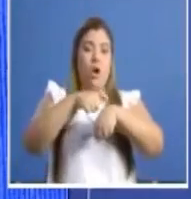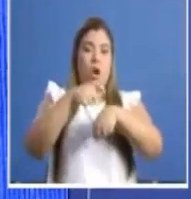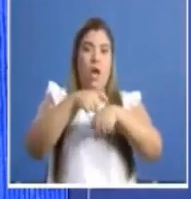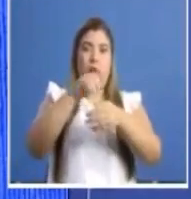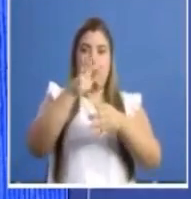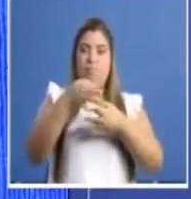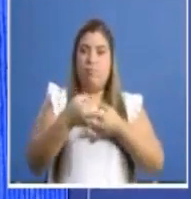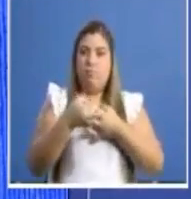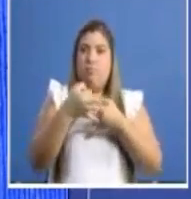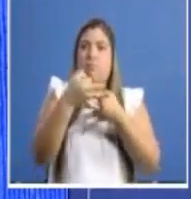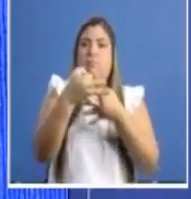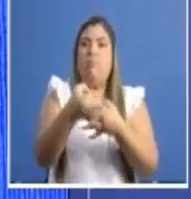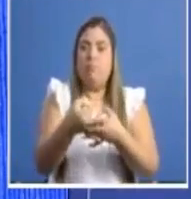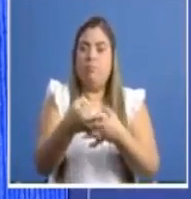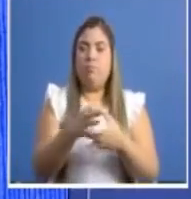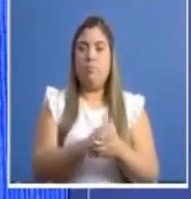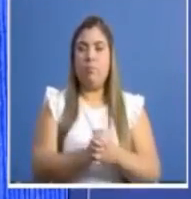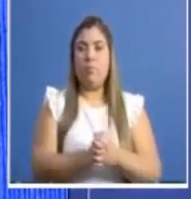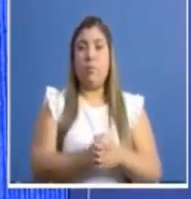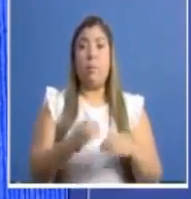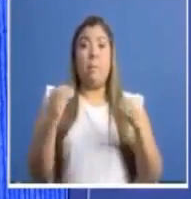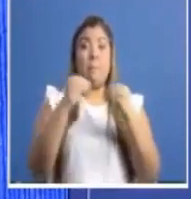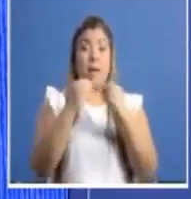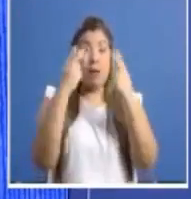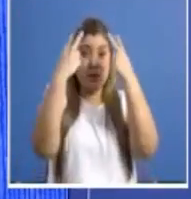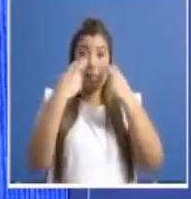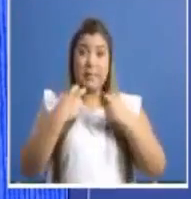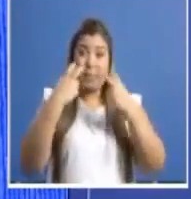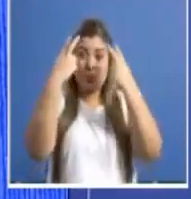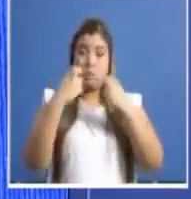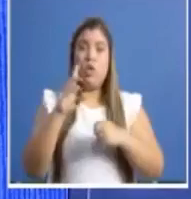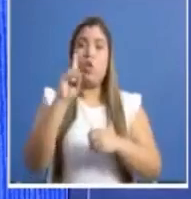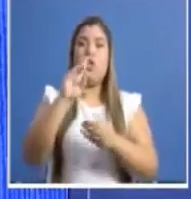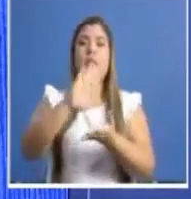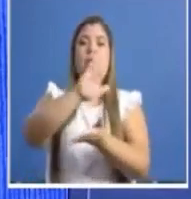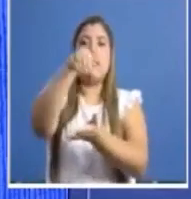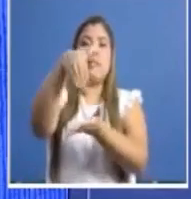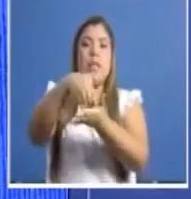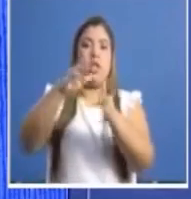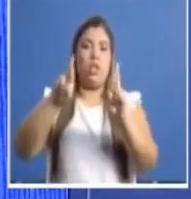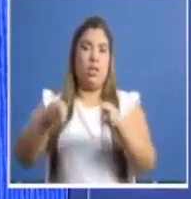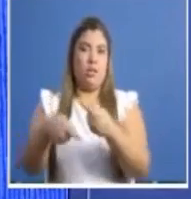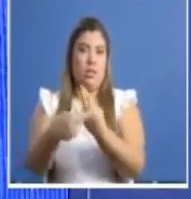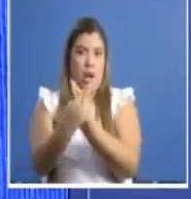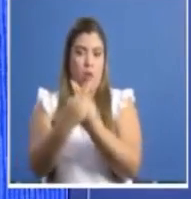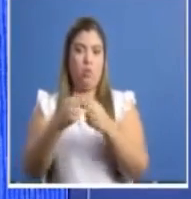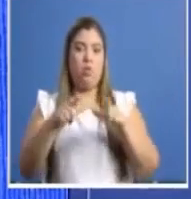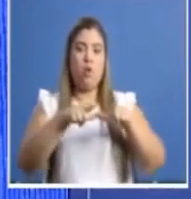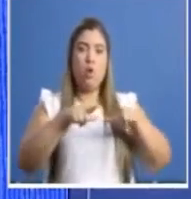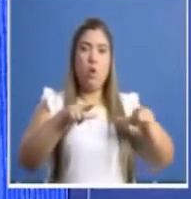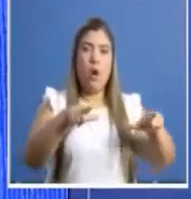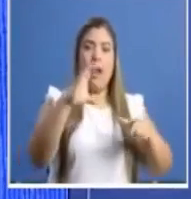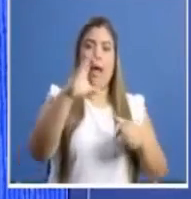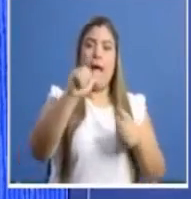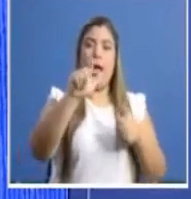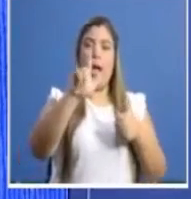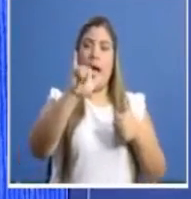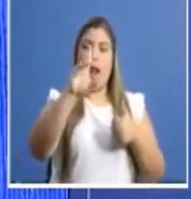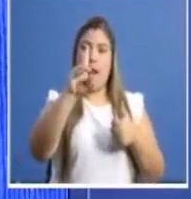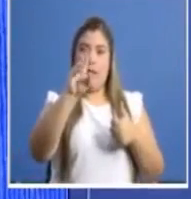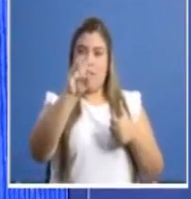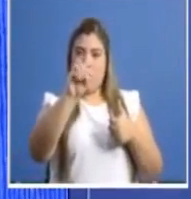horario de toma de muestras de hisopados en los centros de salud de los corregimientos de Calidonia,